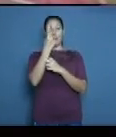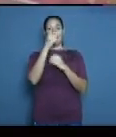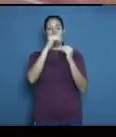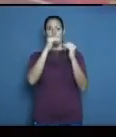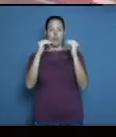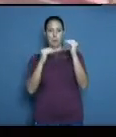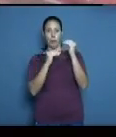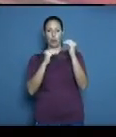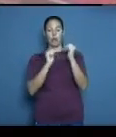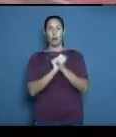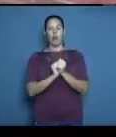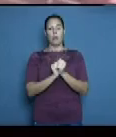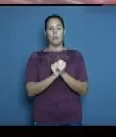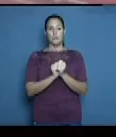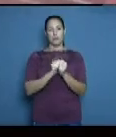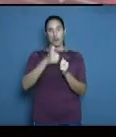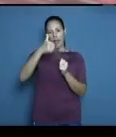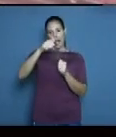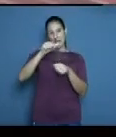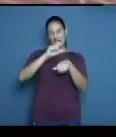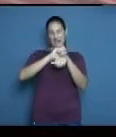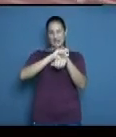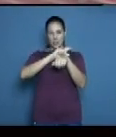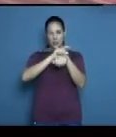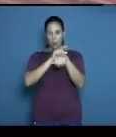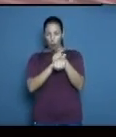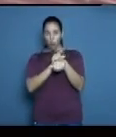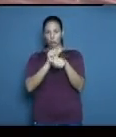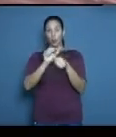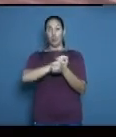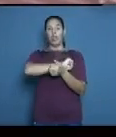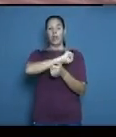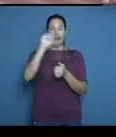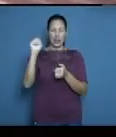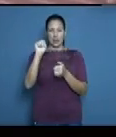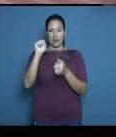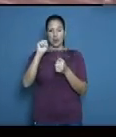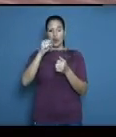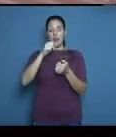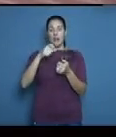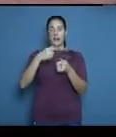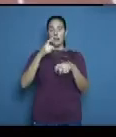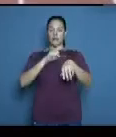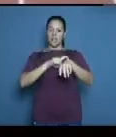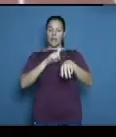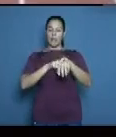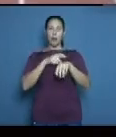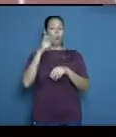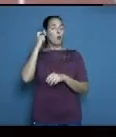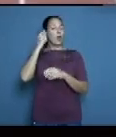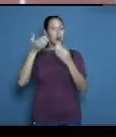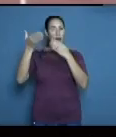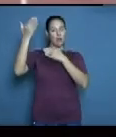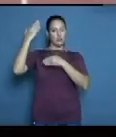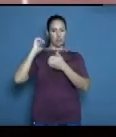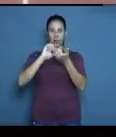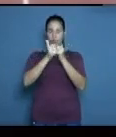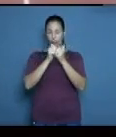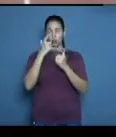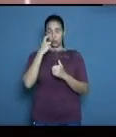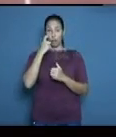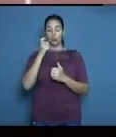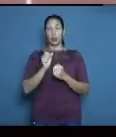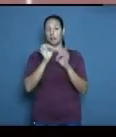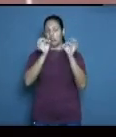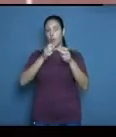solamente 10 segundos en esa ocasión del récord nacional de Ana Fidel y Aquirot implantado en agosto en los